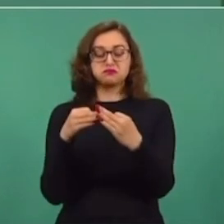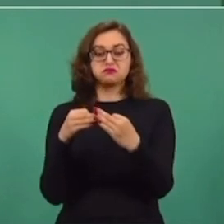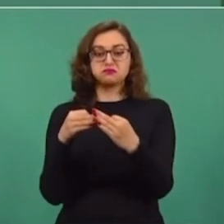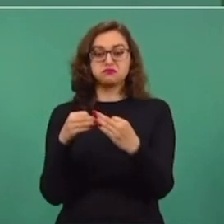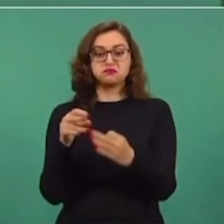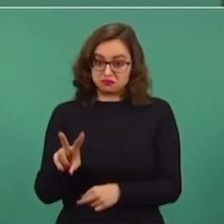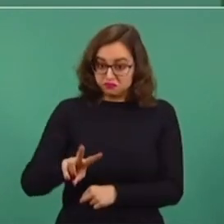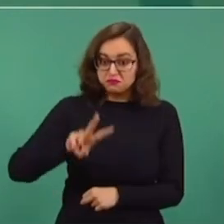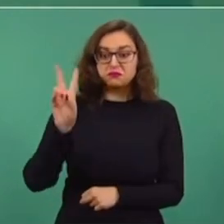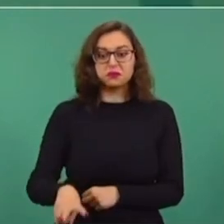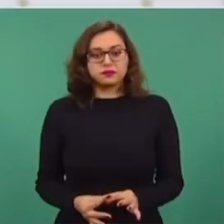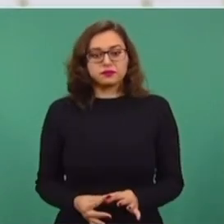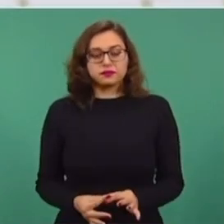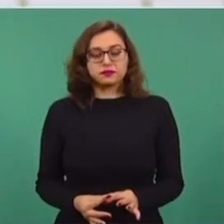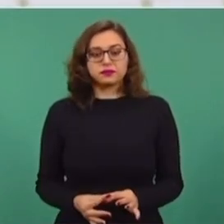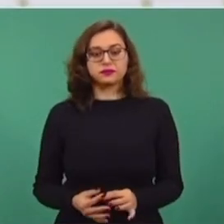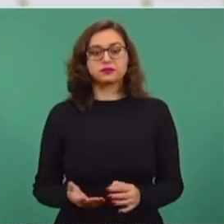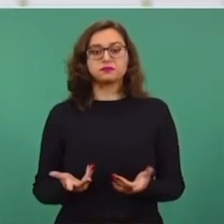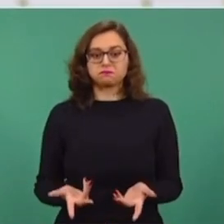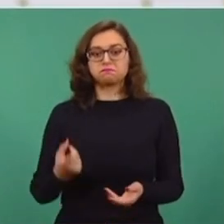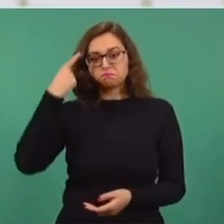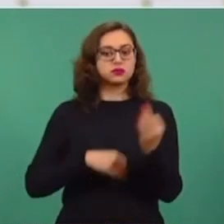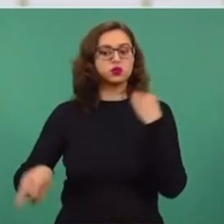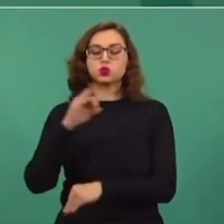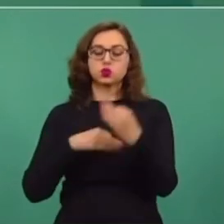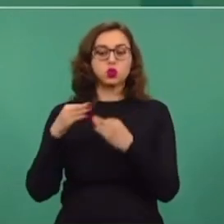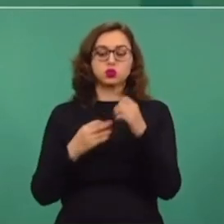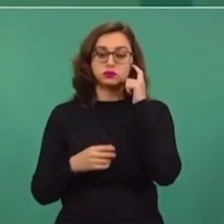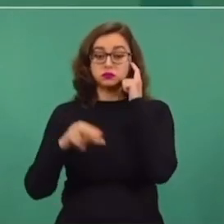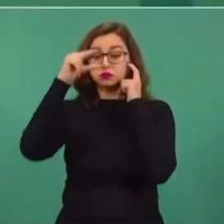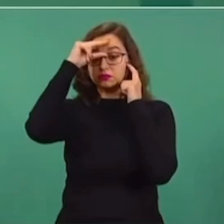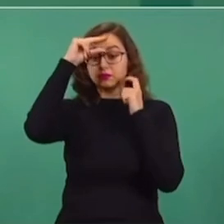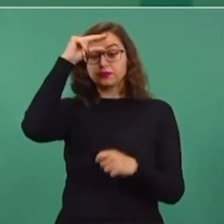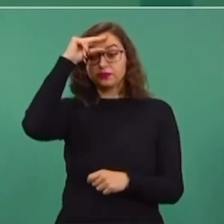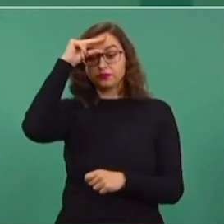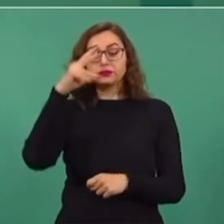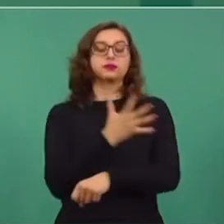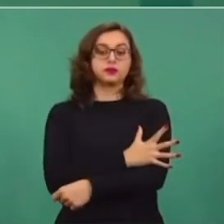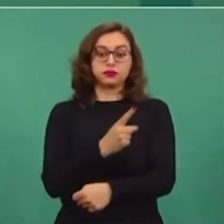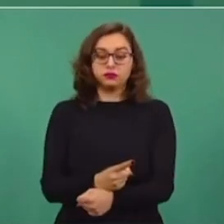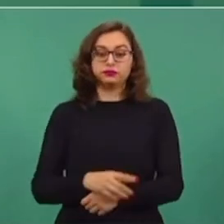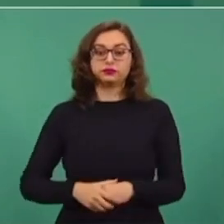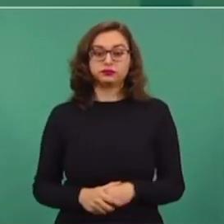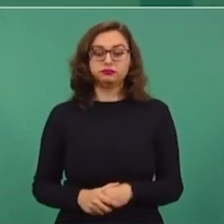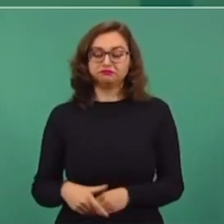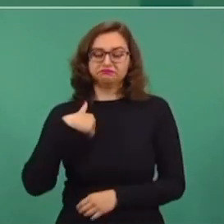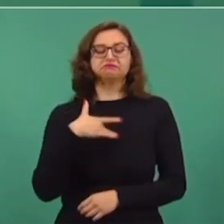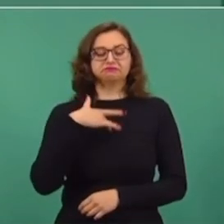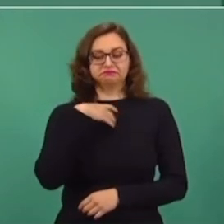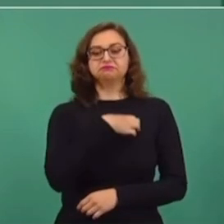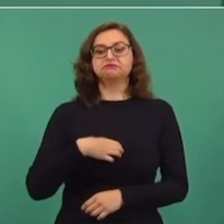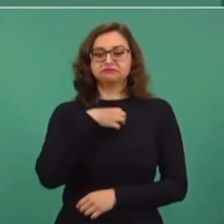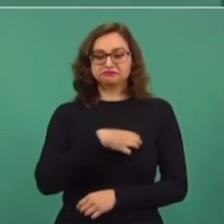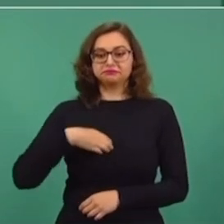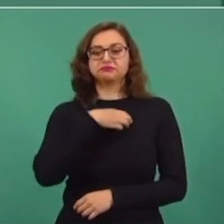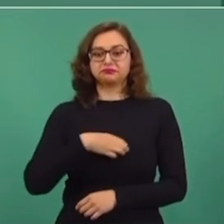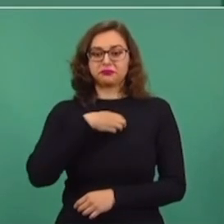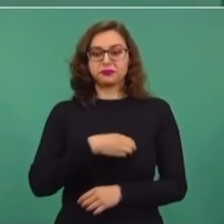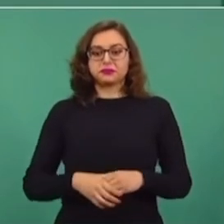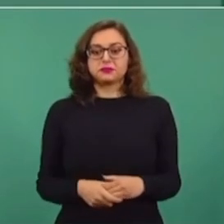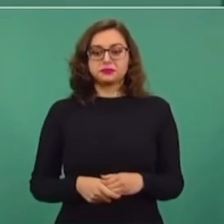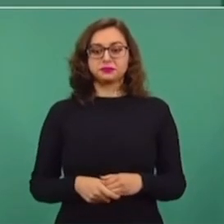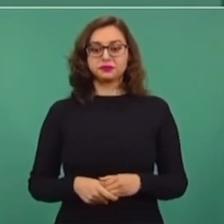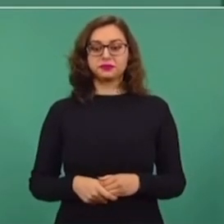responsables, muy sensatos, muy inteligentes, honestos. Eso lo celebro. Imagínense que